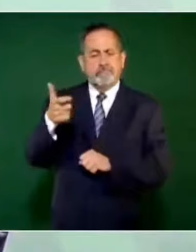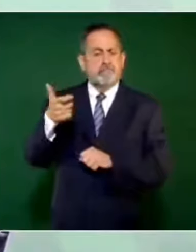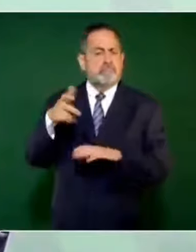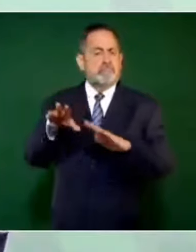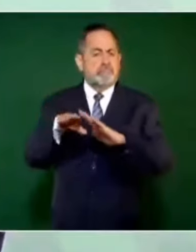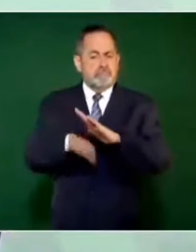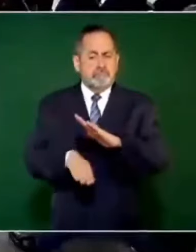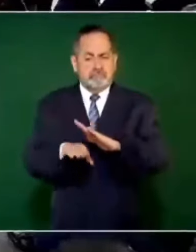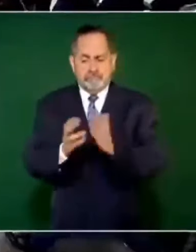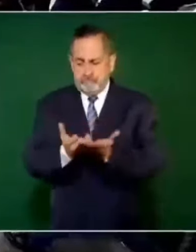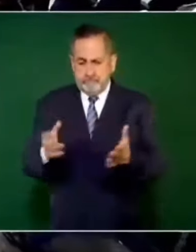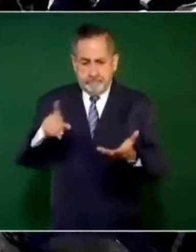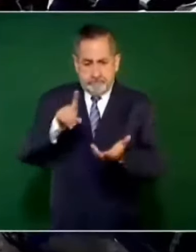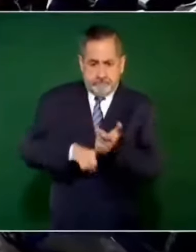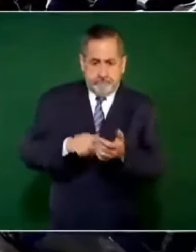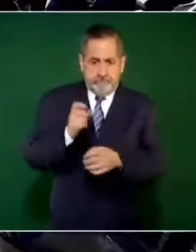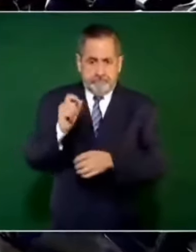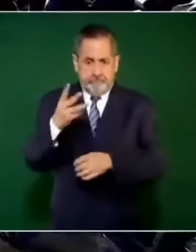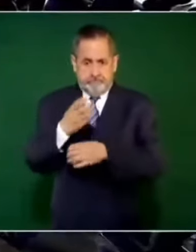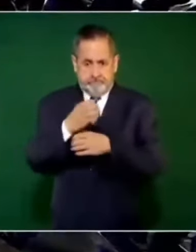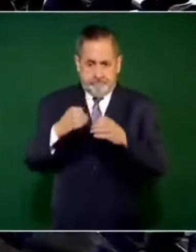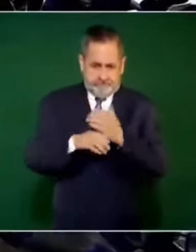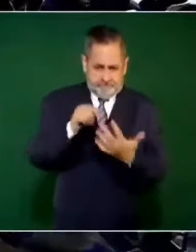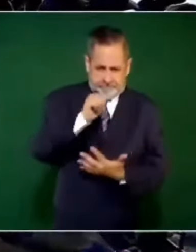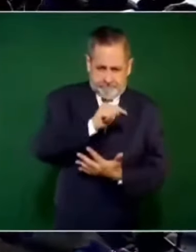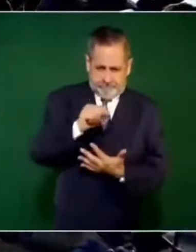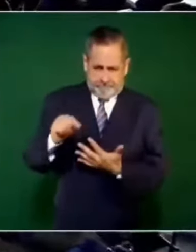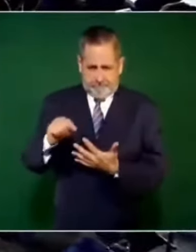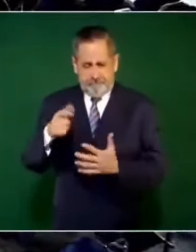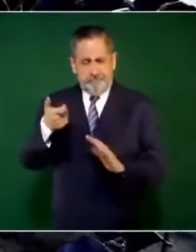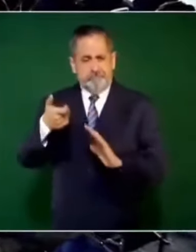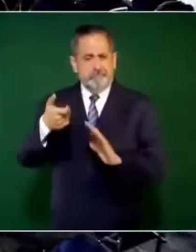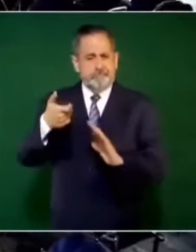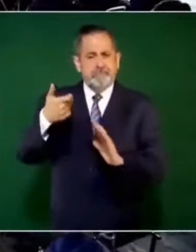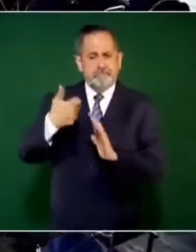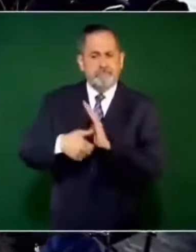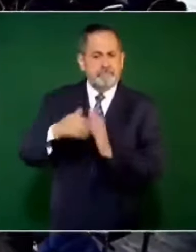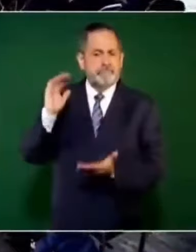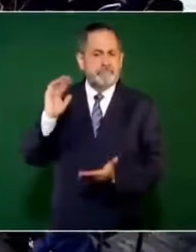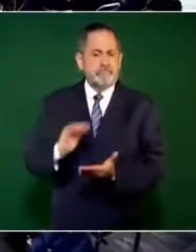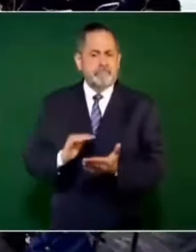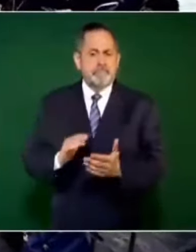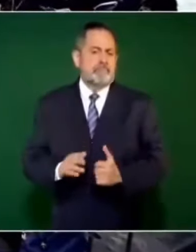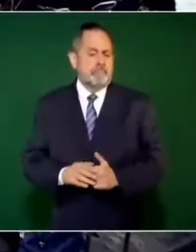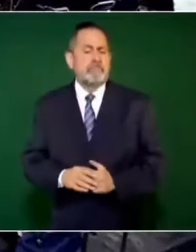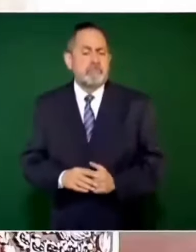la canasta de 24 productos. Y